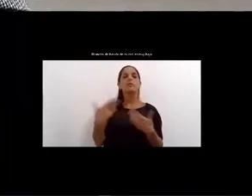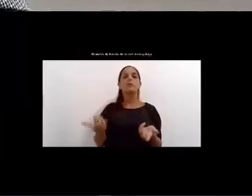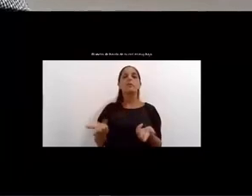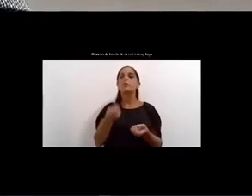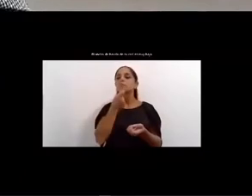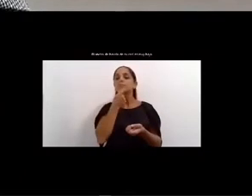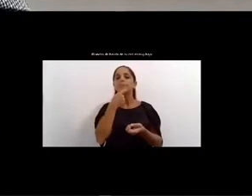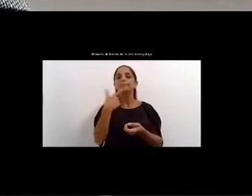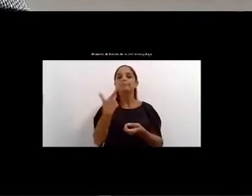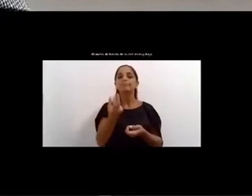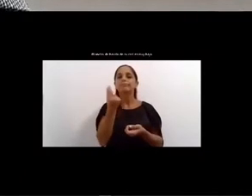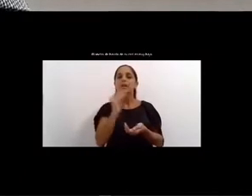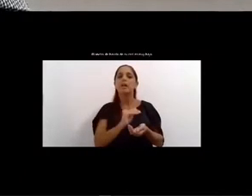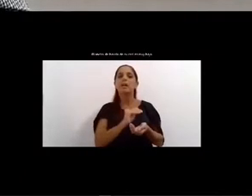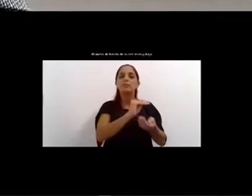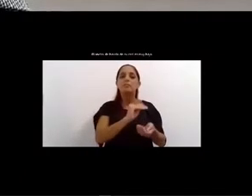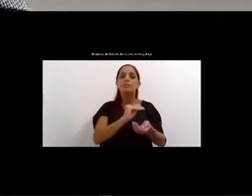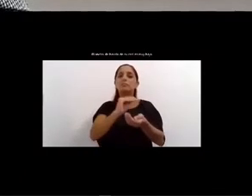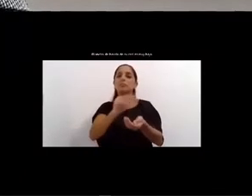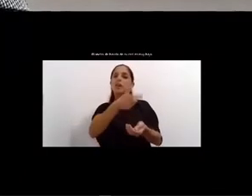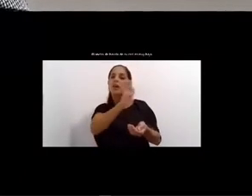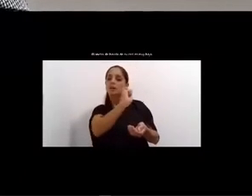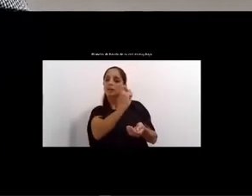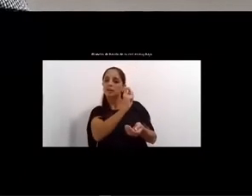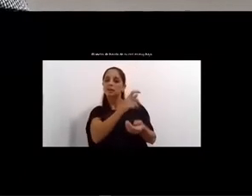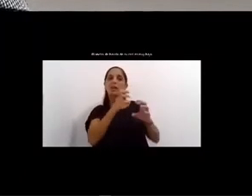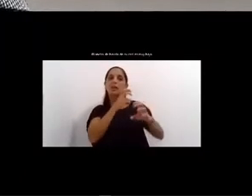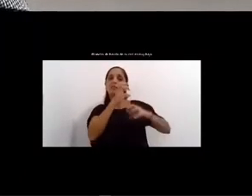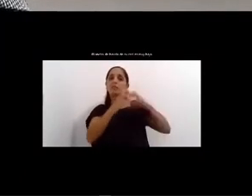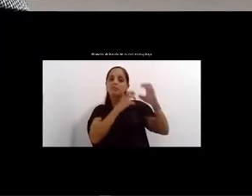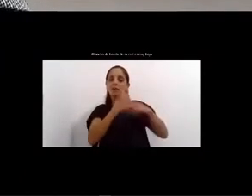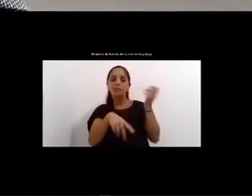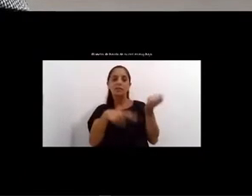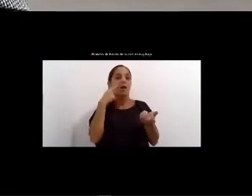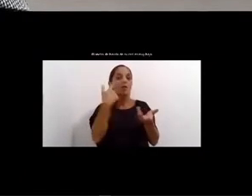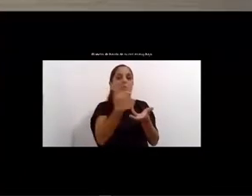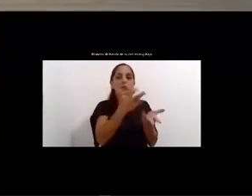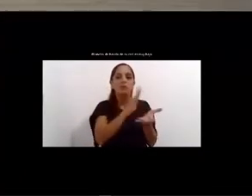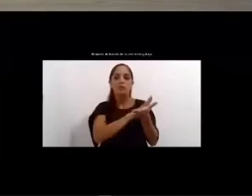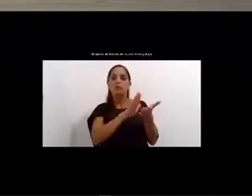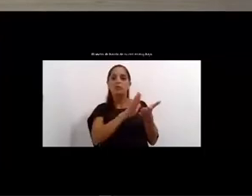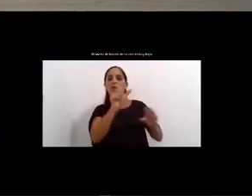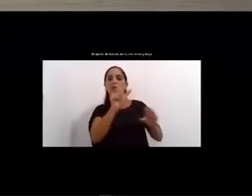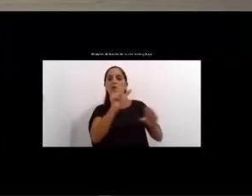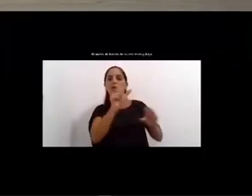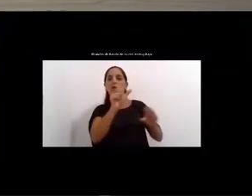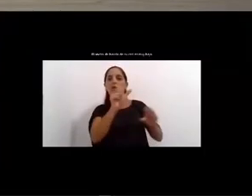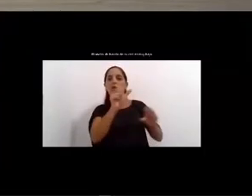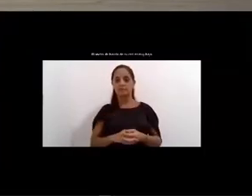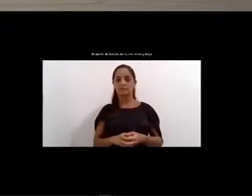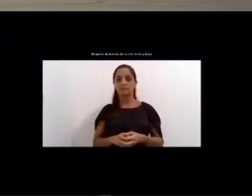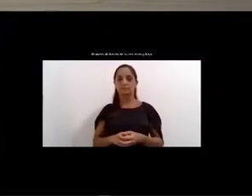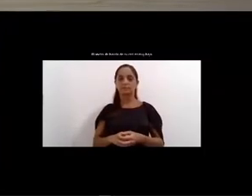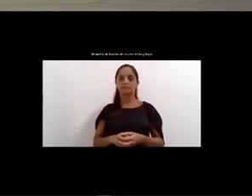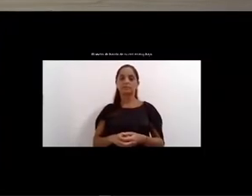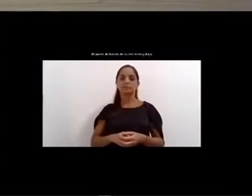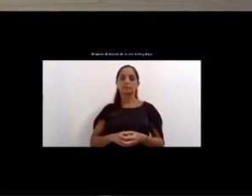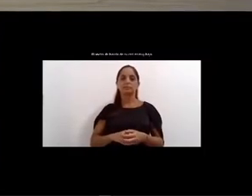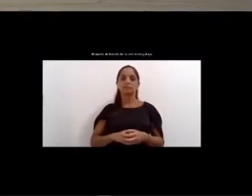en la industria del conocimiento esperamos instrumentar los primeros fideicomisos durante el primer semestre de este 2021